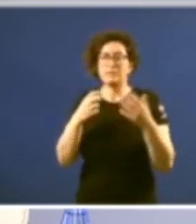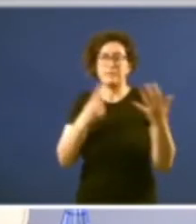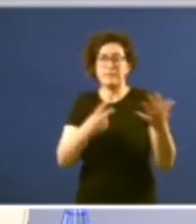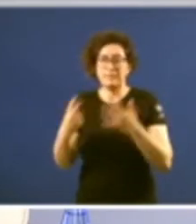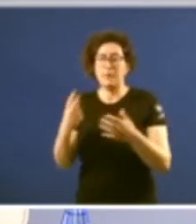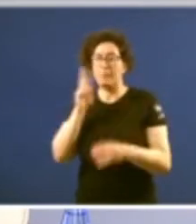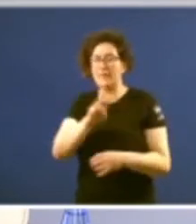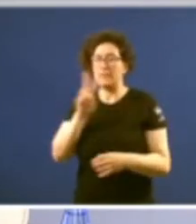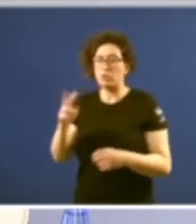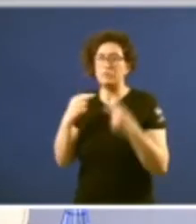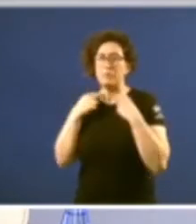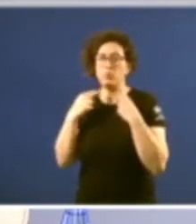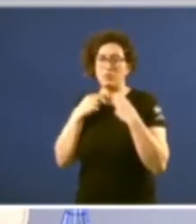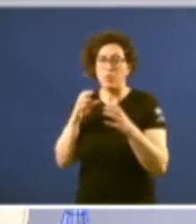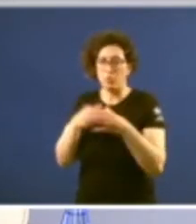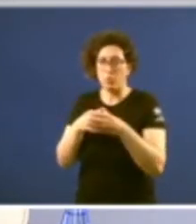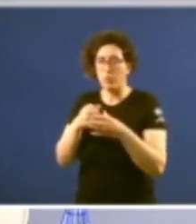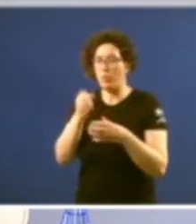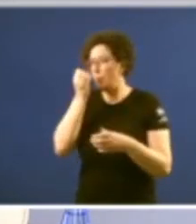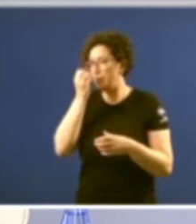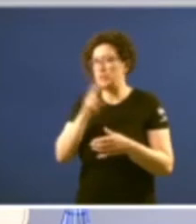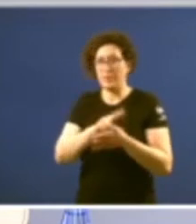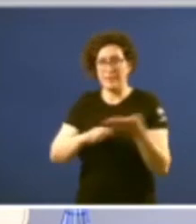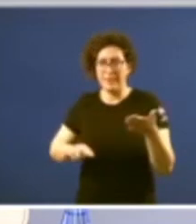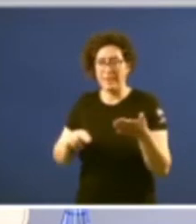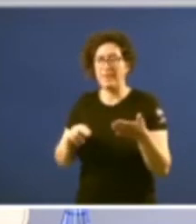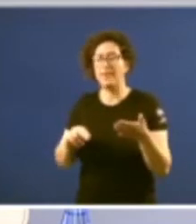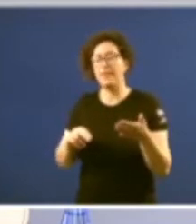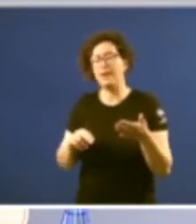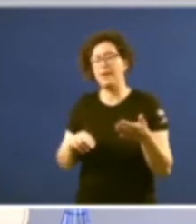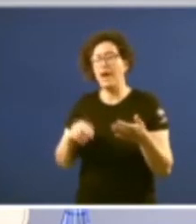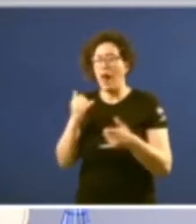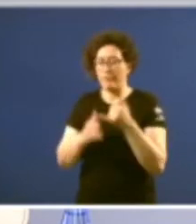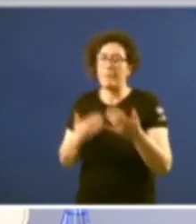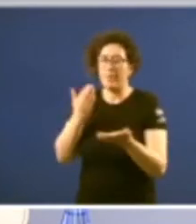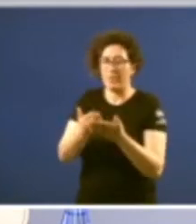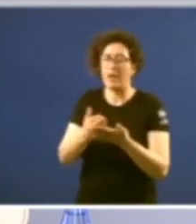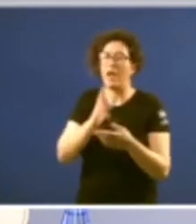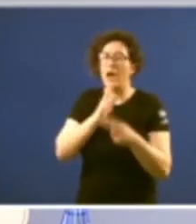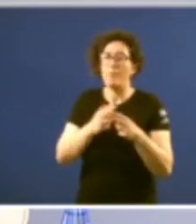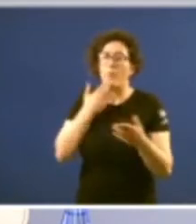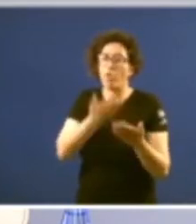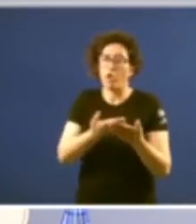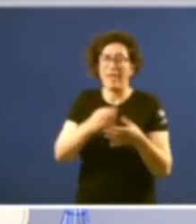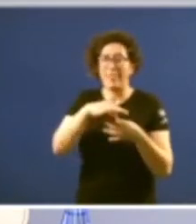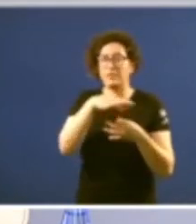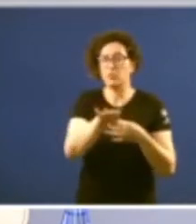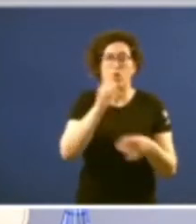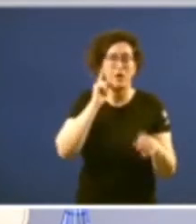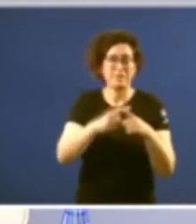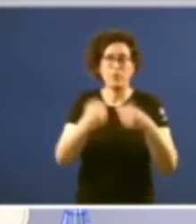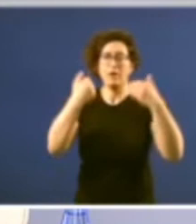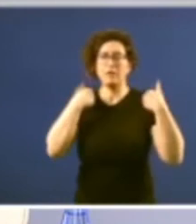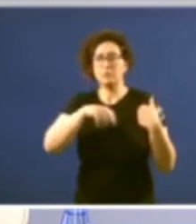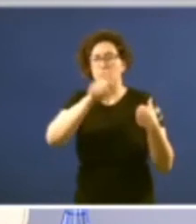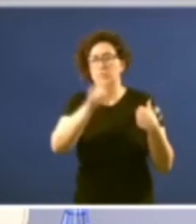diputados do PSG Partido Socialista Obrevido Español suscribían unha moción de censura para exixir responsabilidade